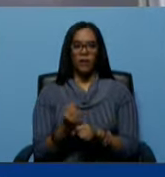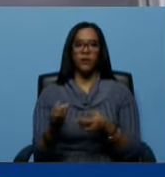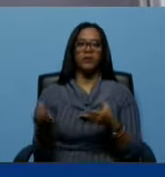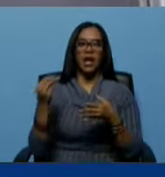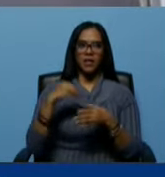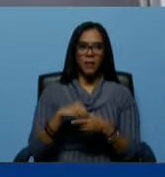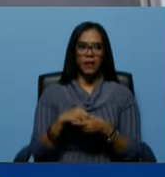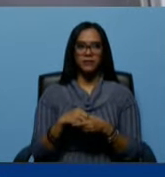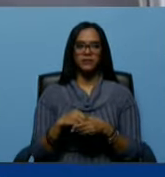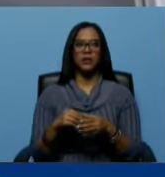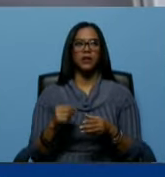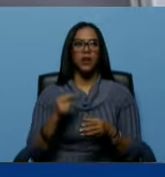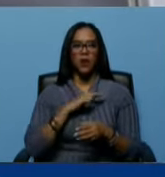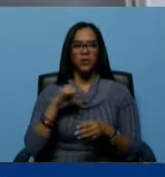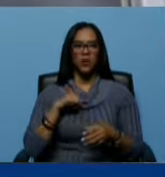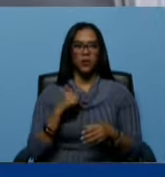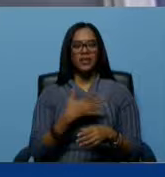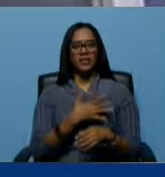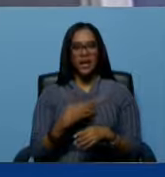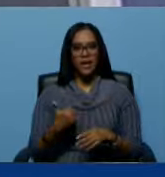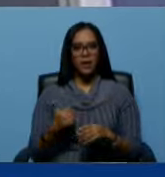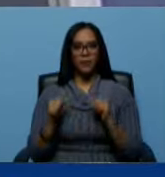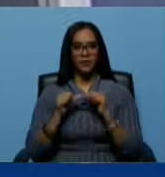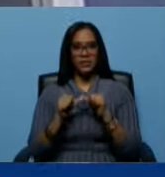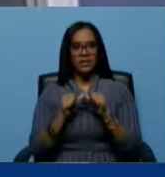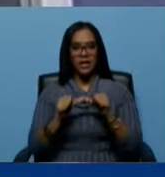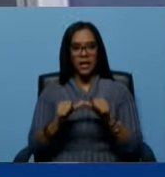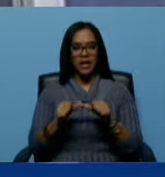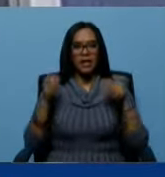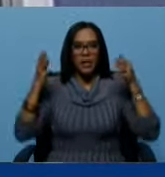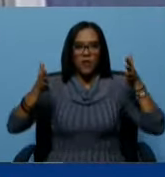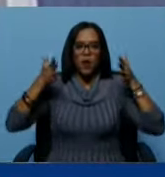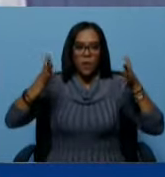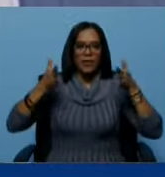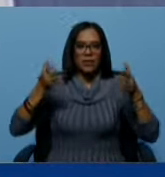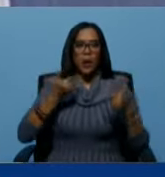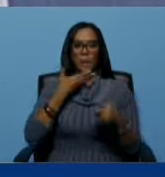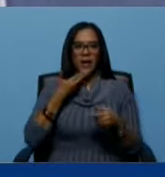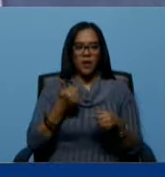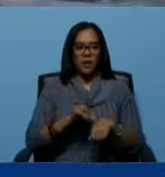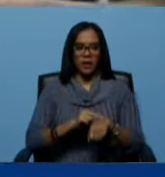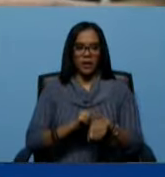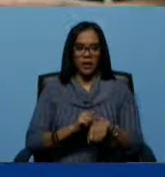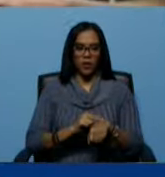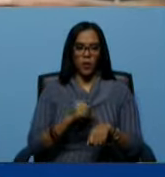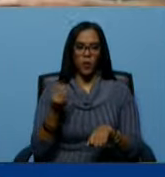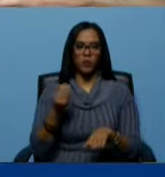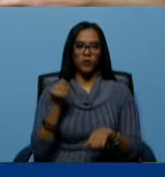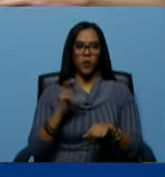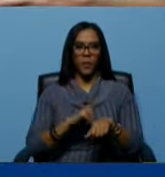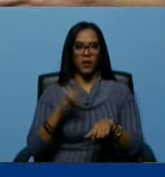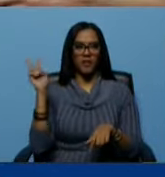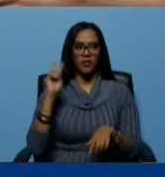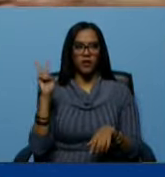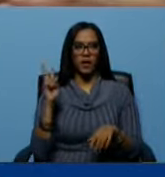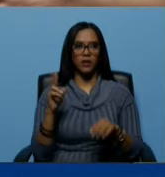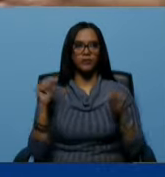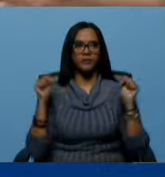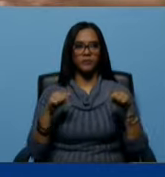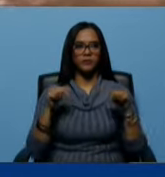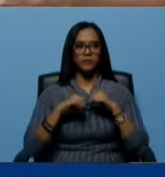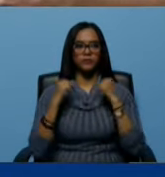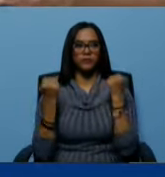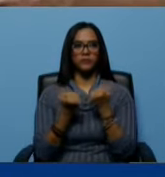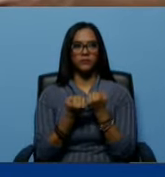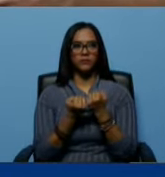queremos nosotros seguir esta formación de los mejores médicos como son los médicos venezolanos. Aquí, en esta aula,